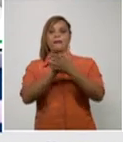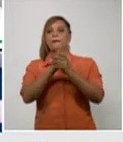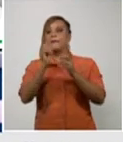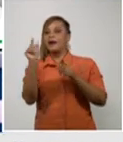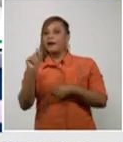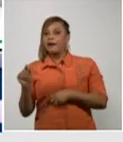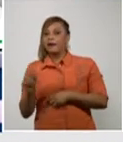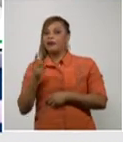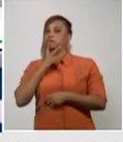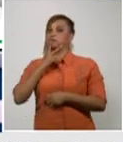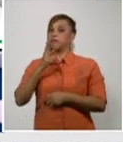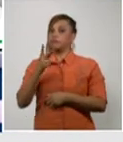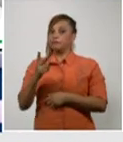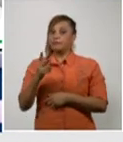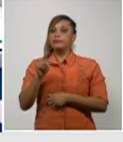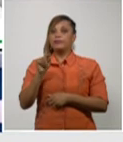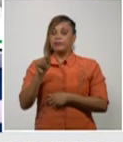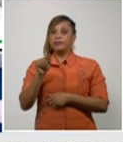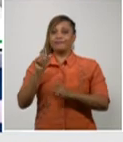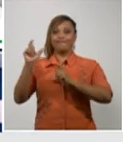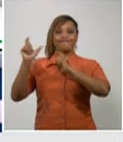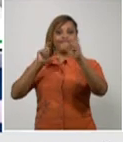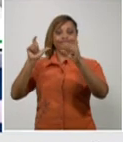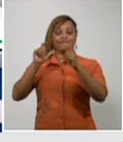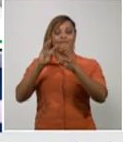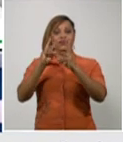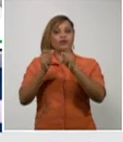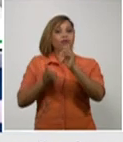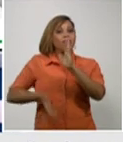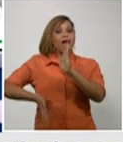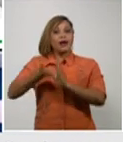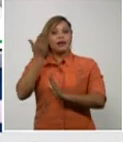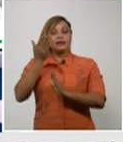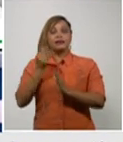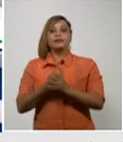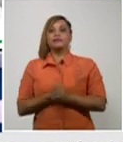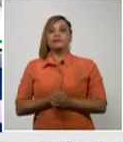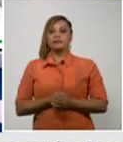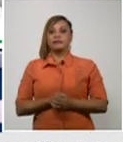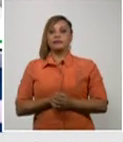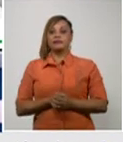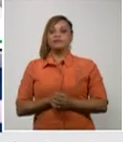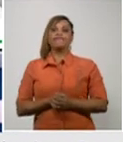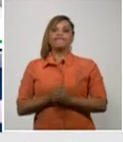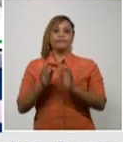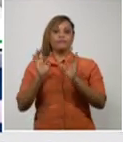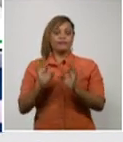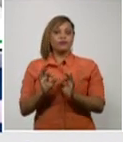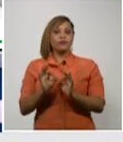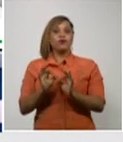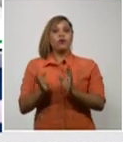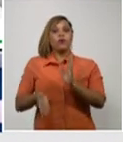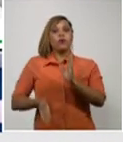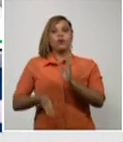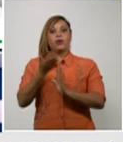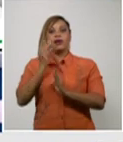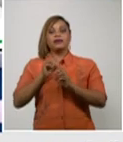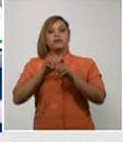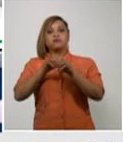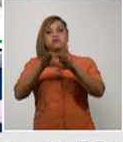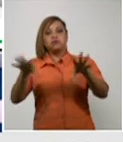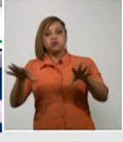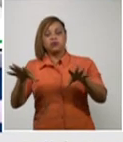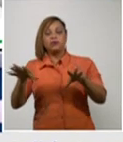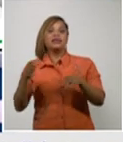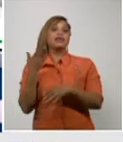con altas cifras en esta jornada demanda lo que evidencia efectivamente una alta dispersión y demanda de acciones